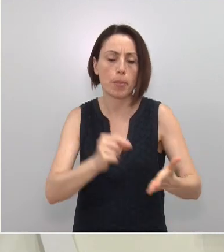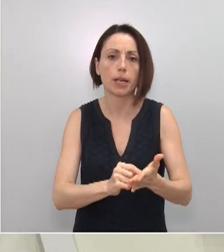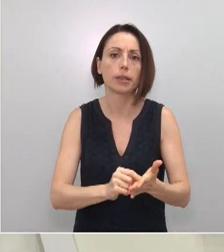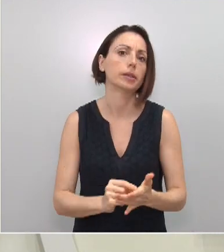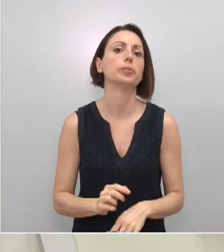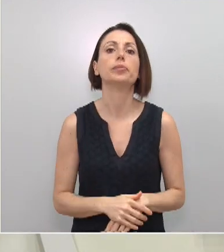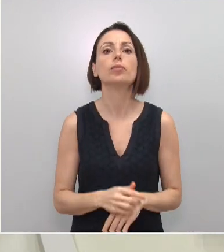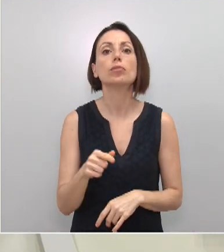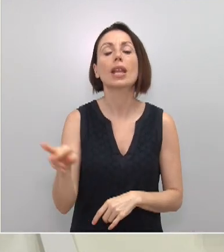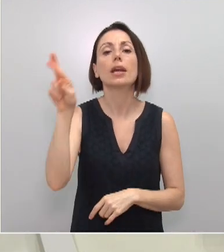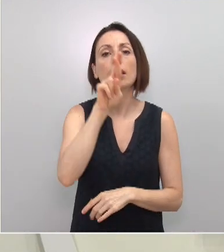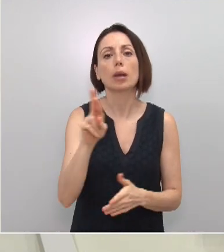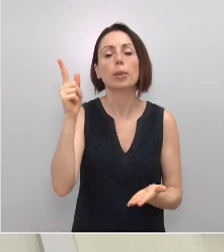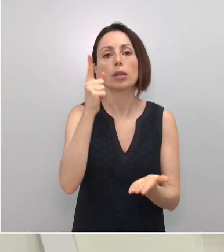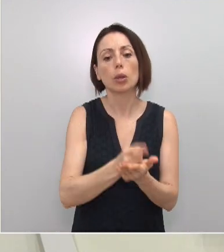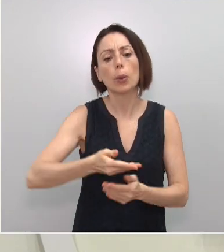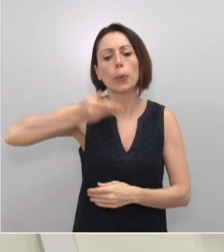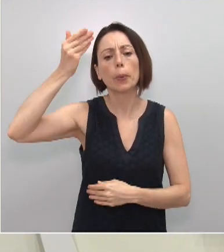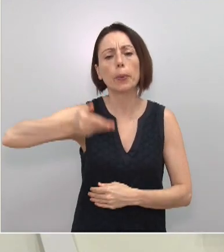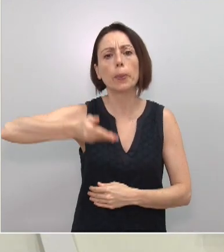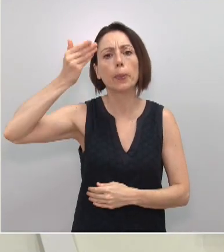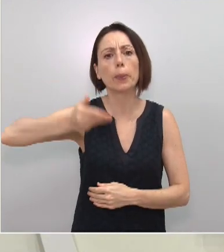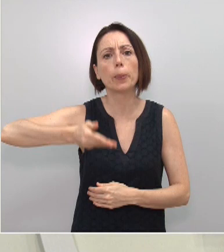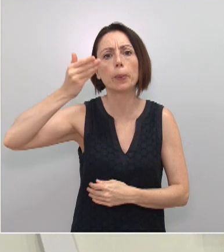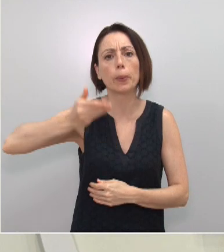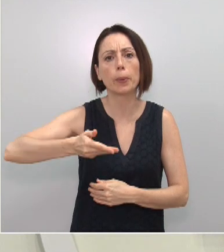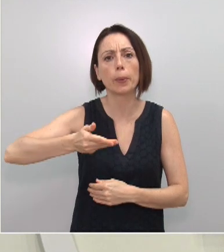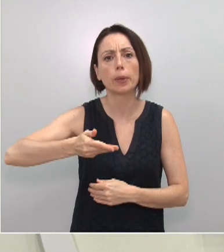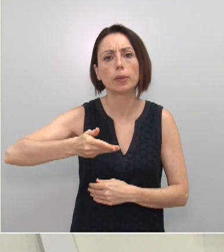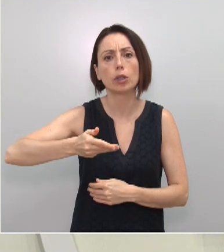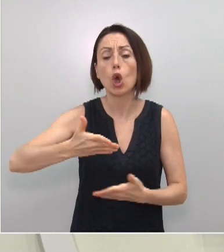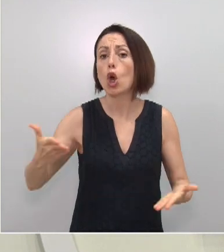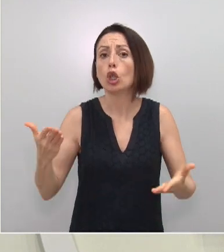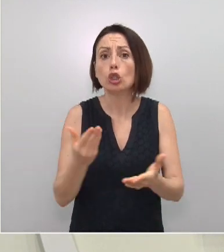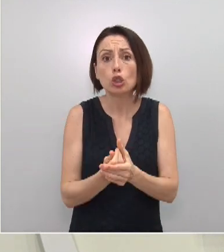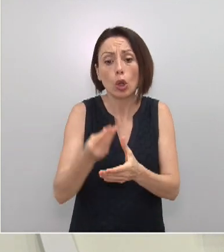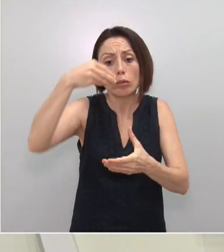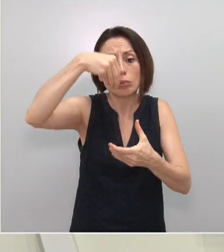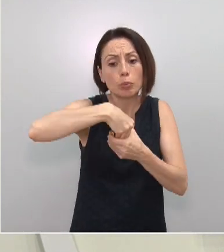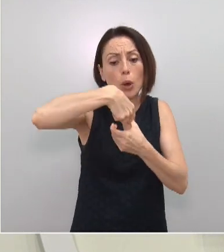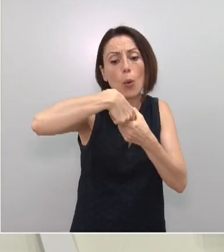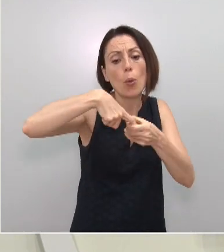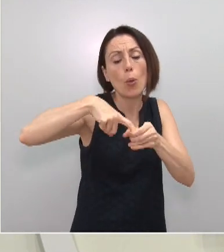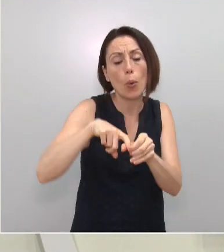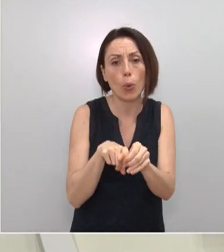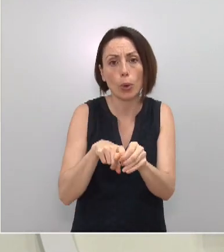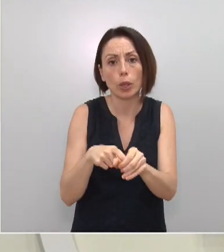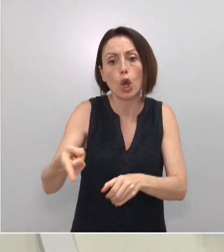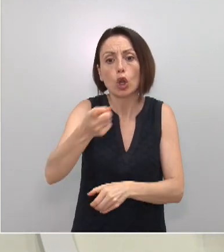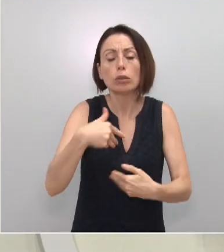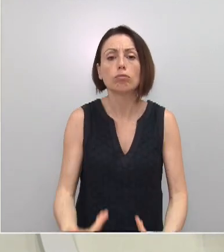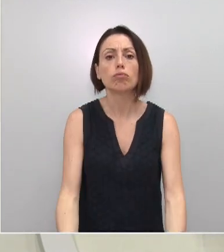Vuelvo a insistir. Es fundamental que haya una mayor implicación de todos. Debemos actuar con